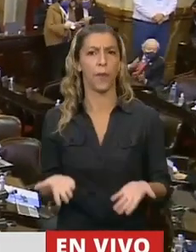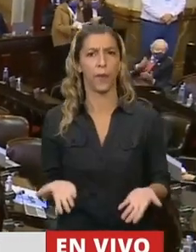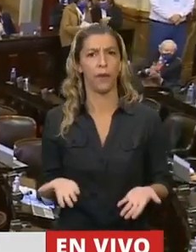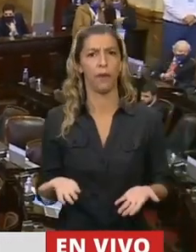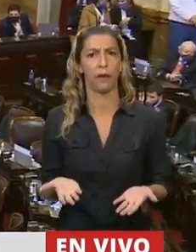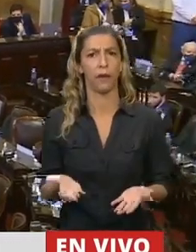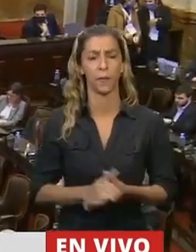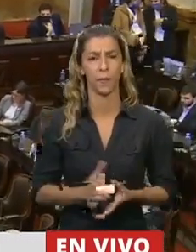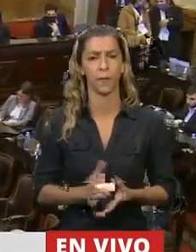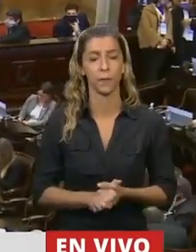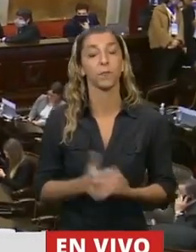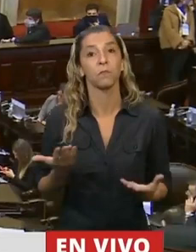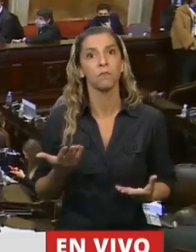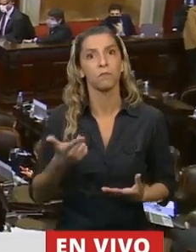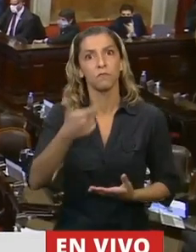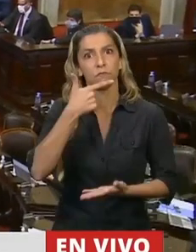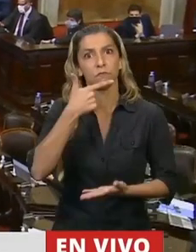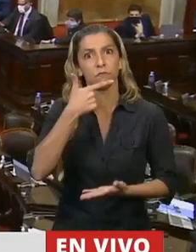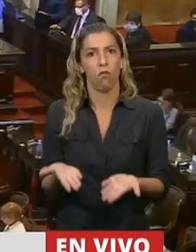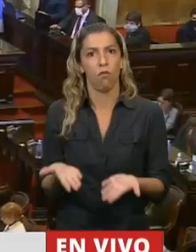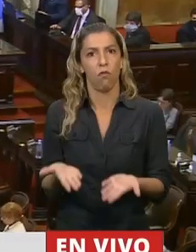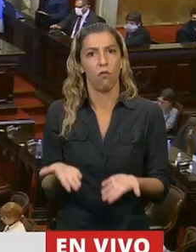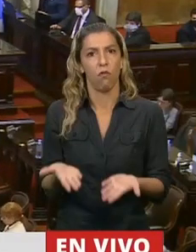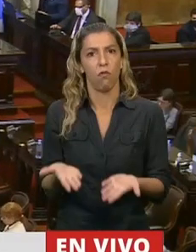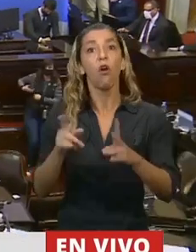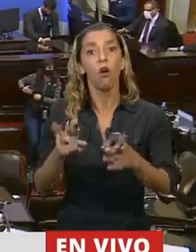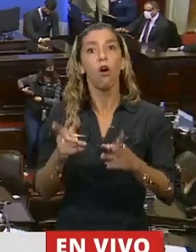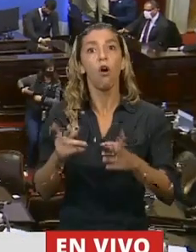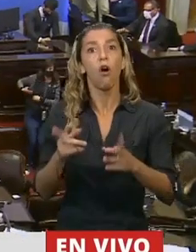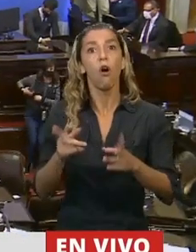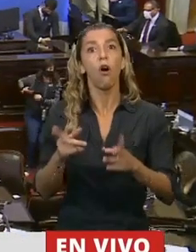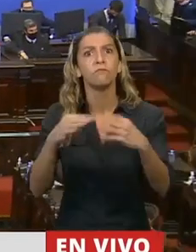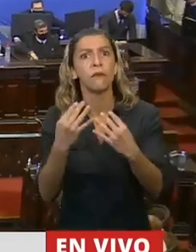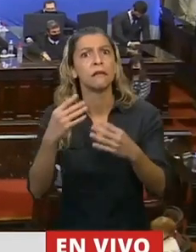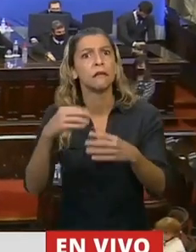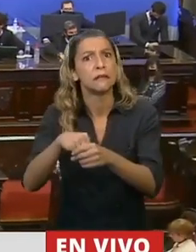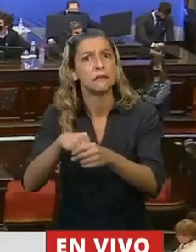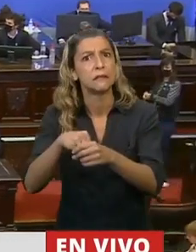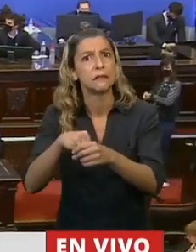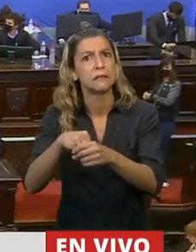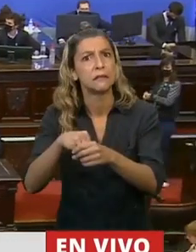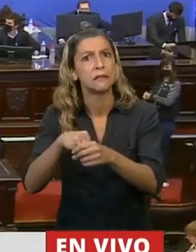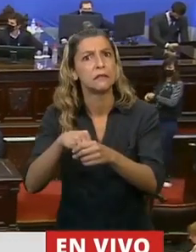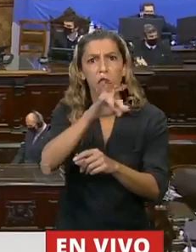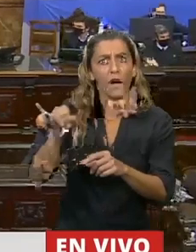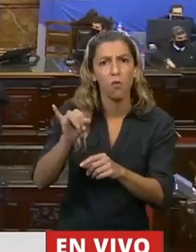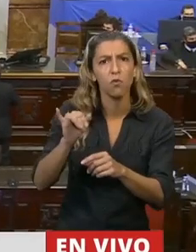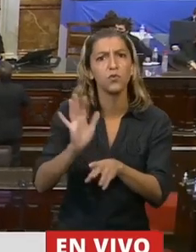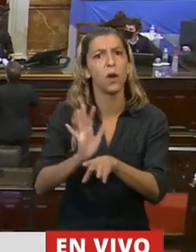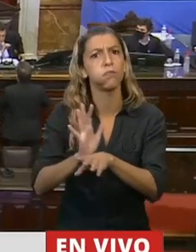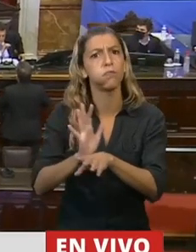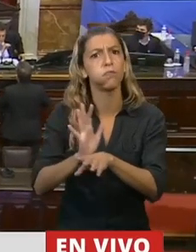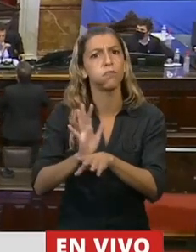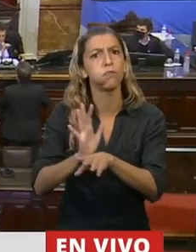recinto, que un senador en un recinto denuncie hechos que están en la línea de la corrupción,